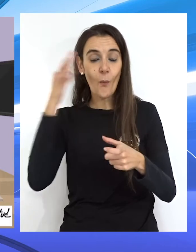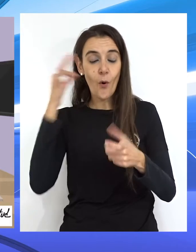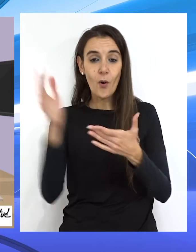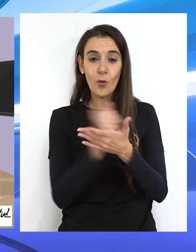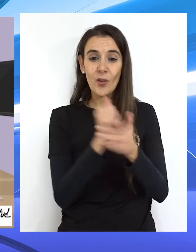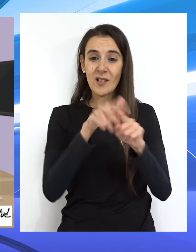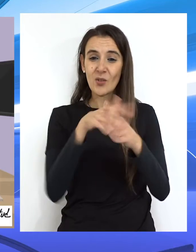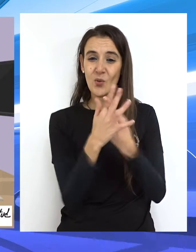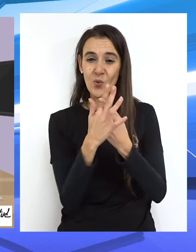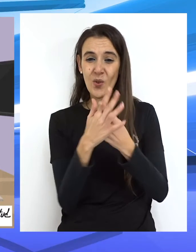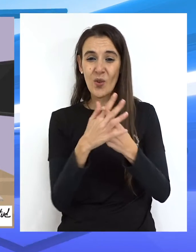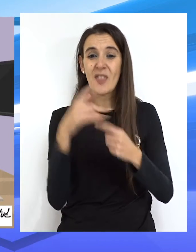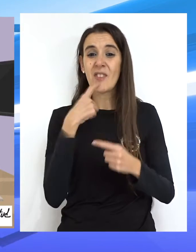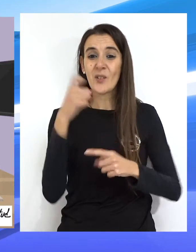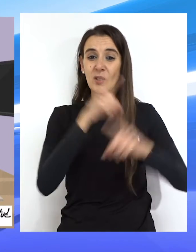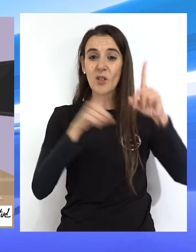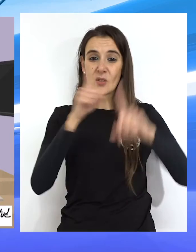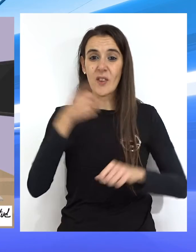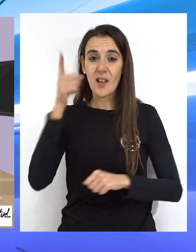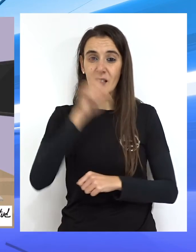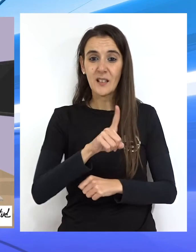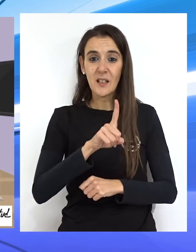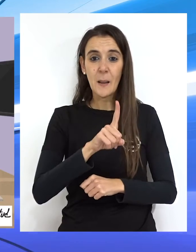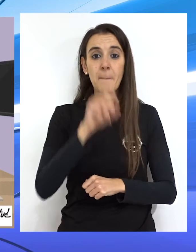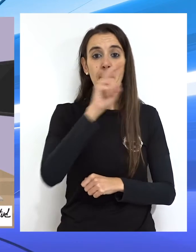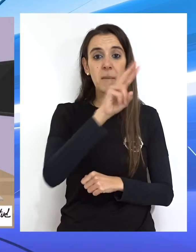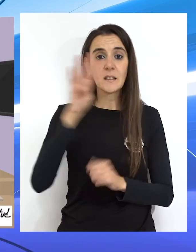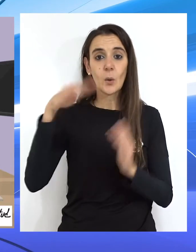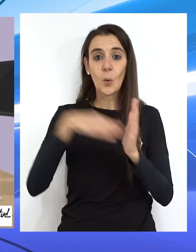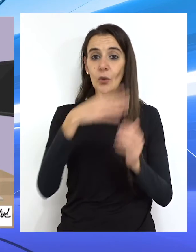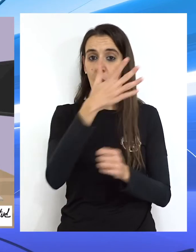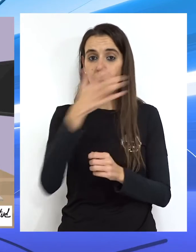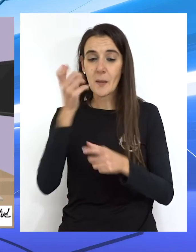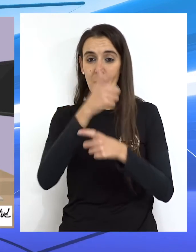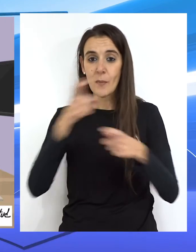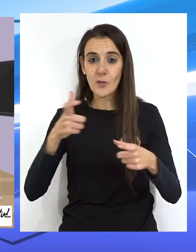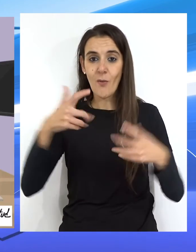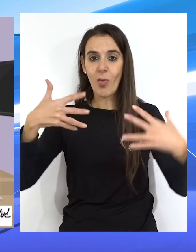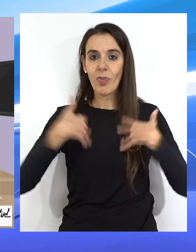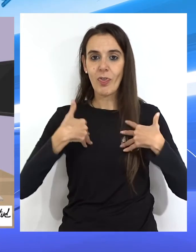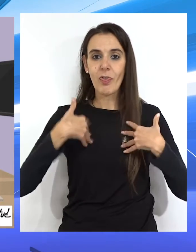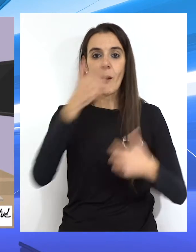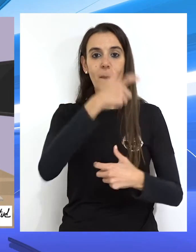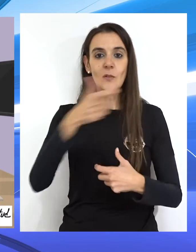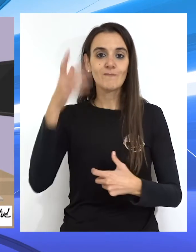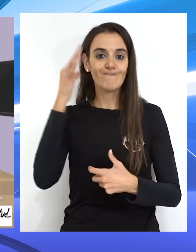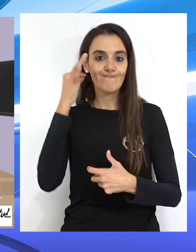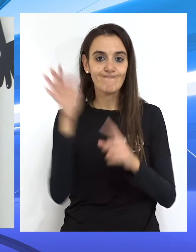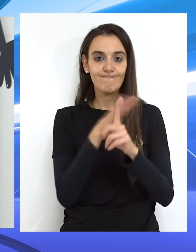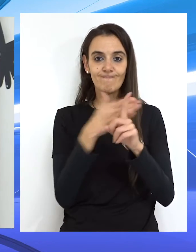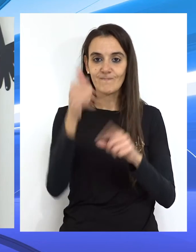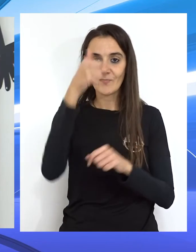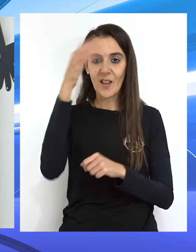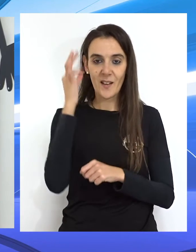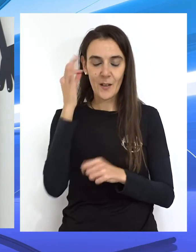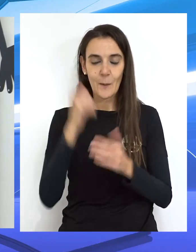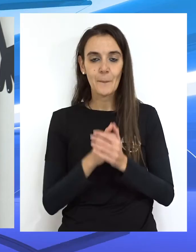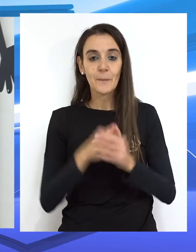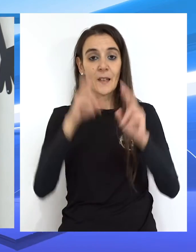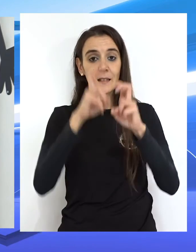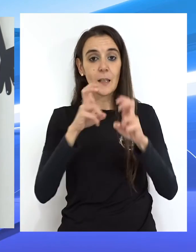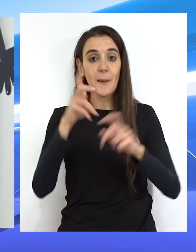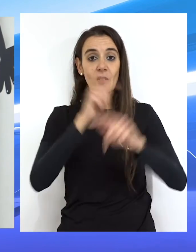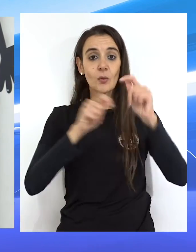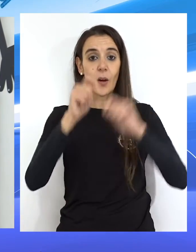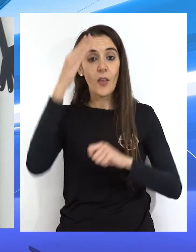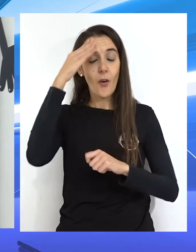en situación de dificultad social, de las que más de 24.500 eran víctimas de violencia de género. En cuanto a